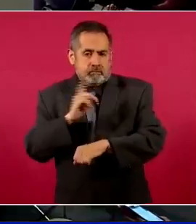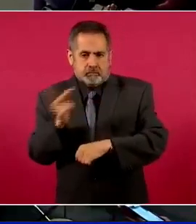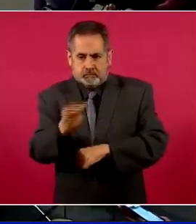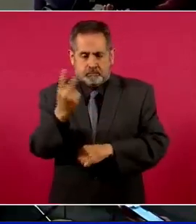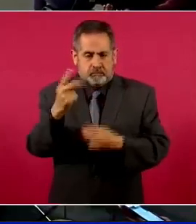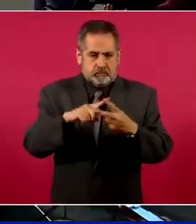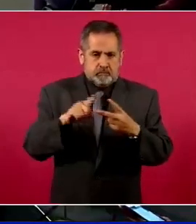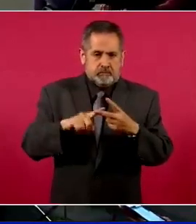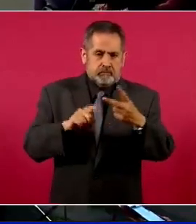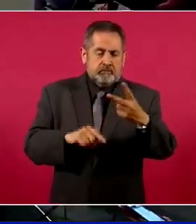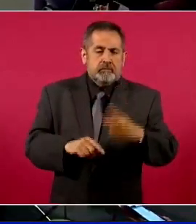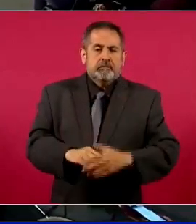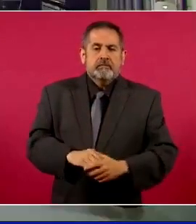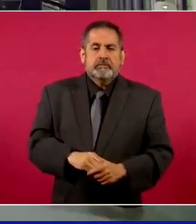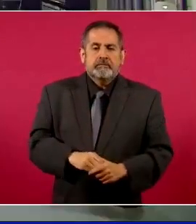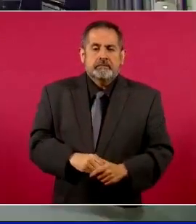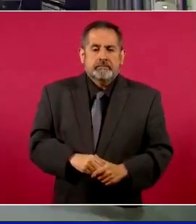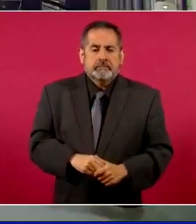Compañeras.